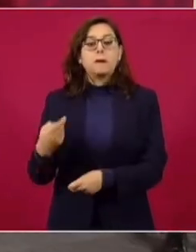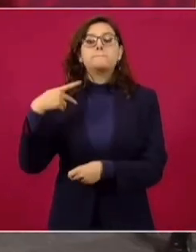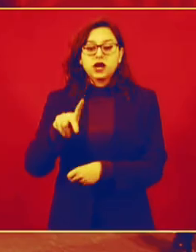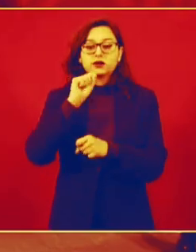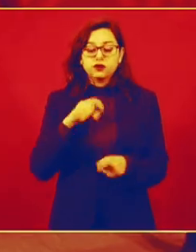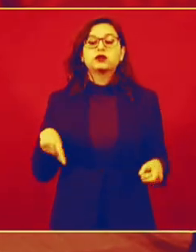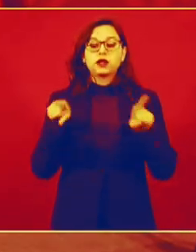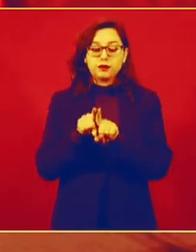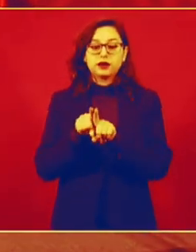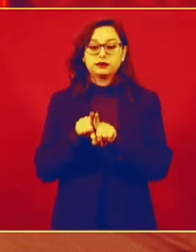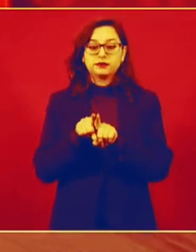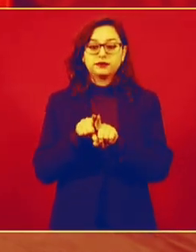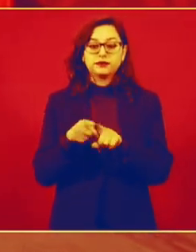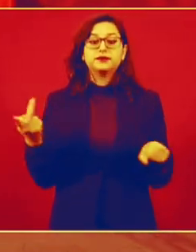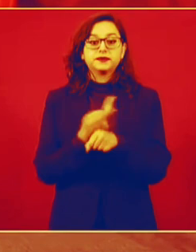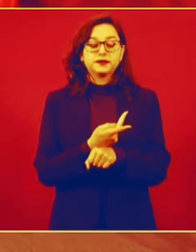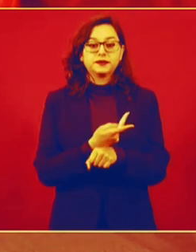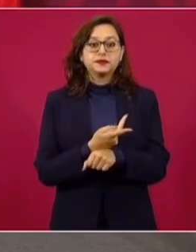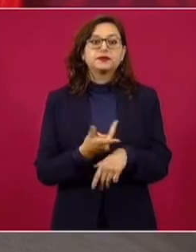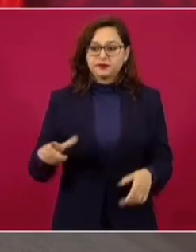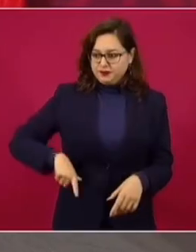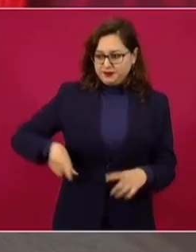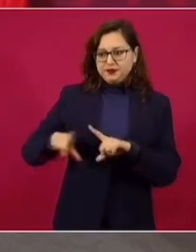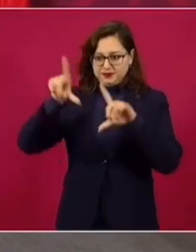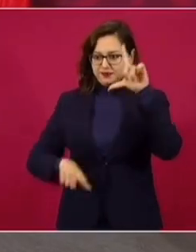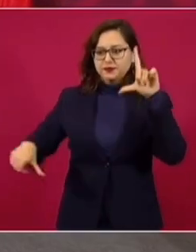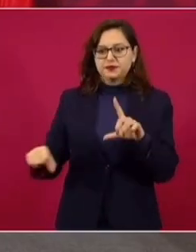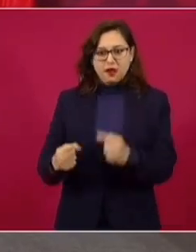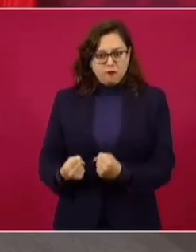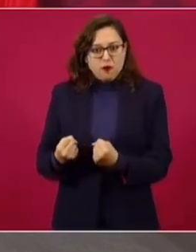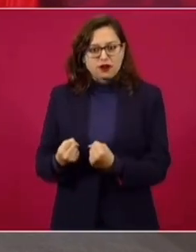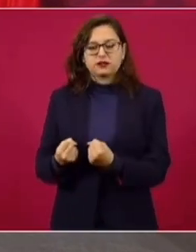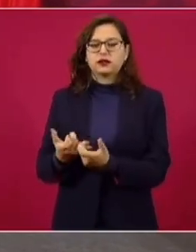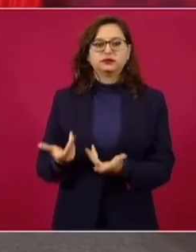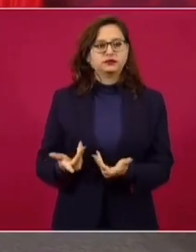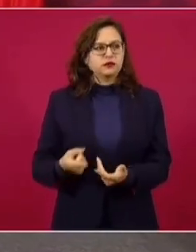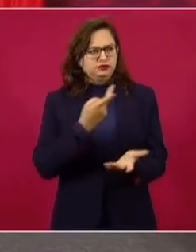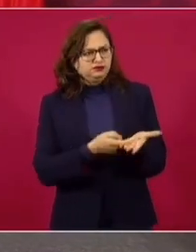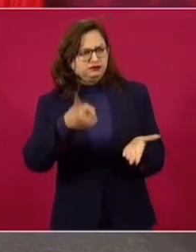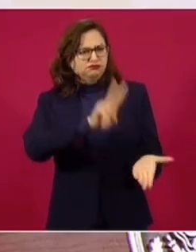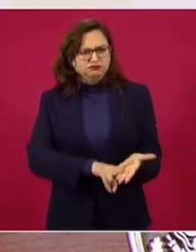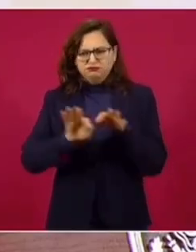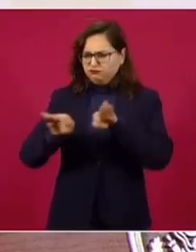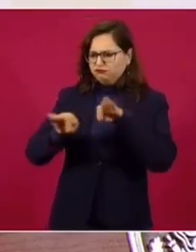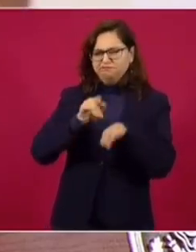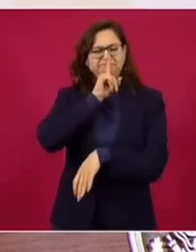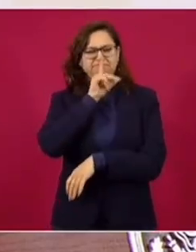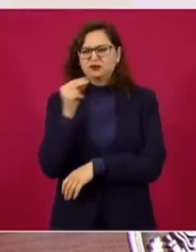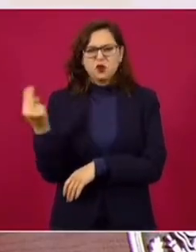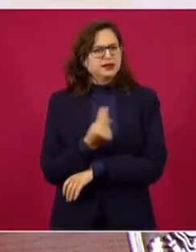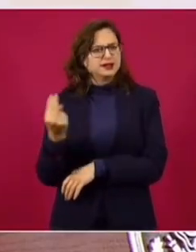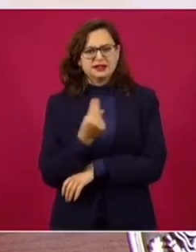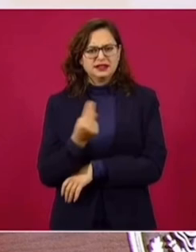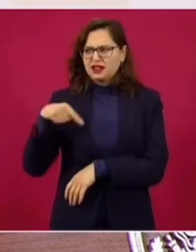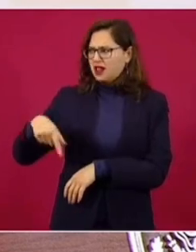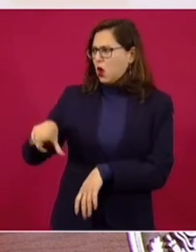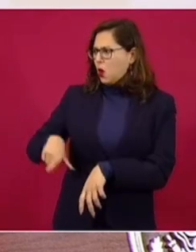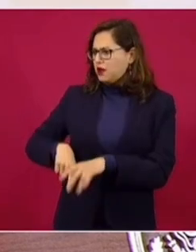que se fortalece el Estado Nacional. Porque esas funciones, pues, las puede